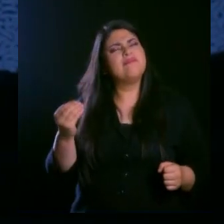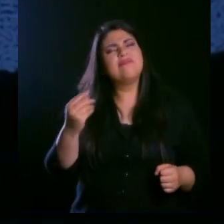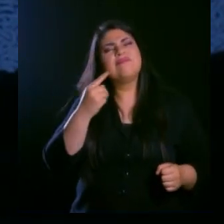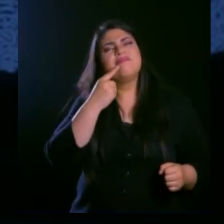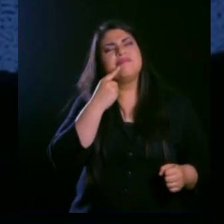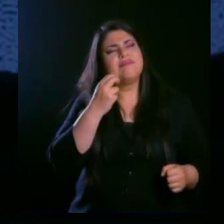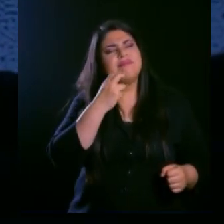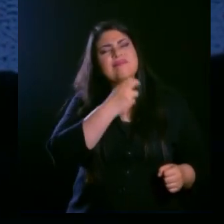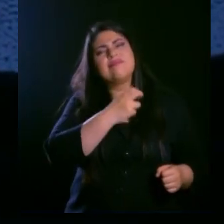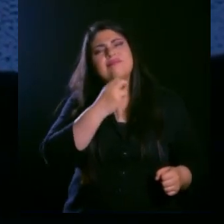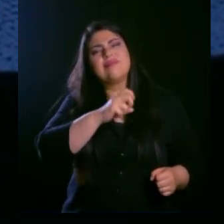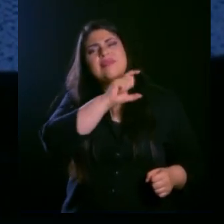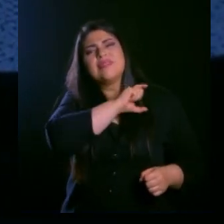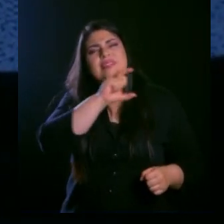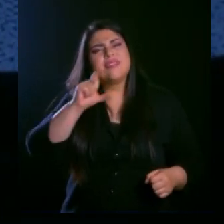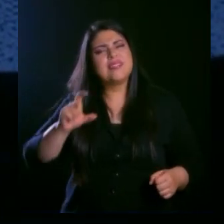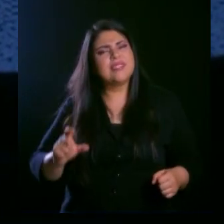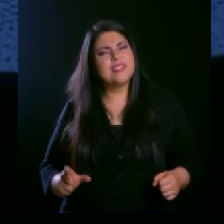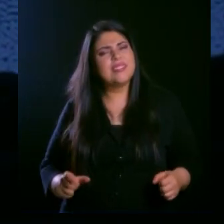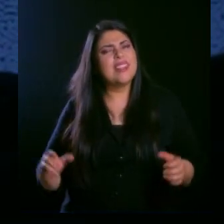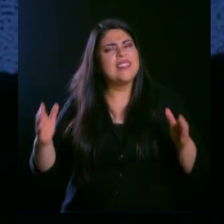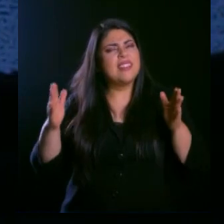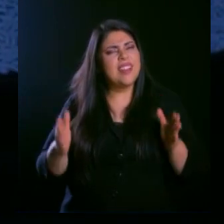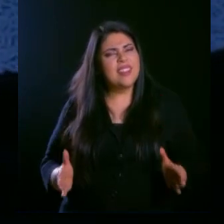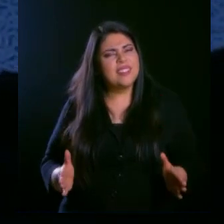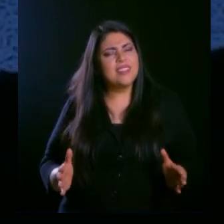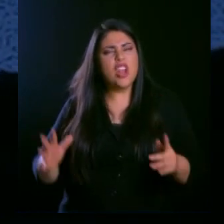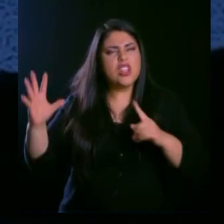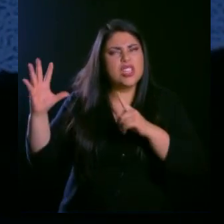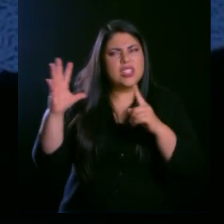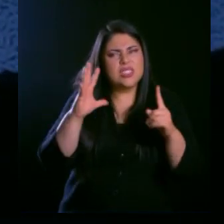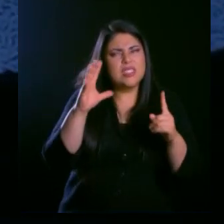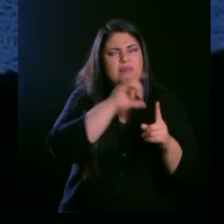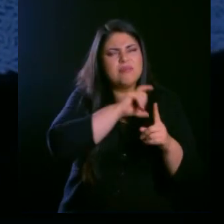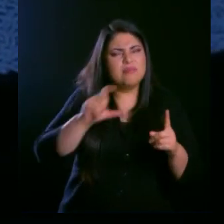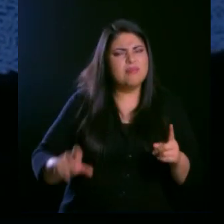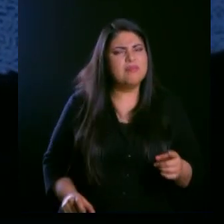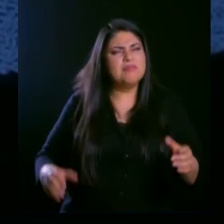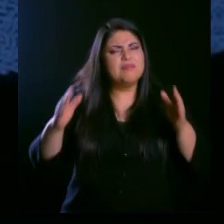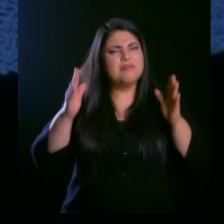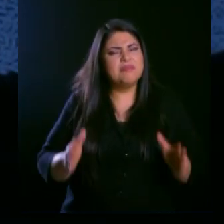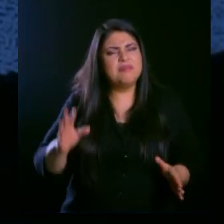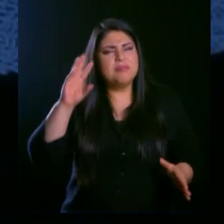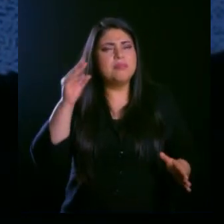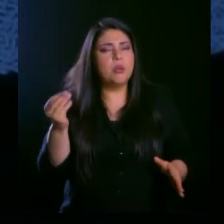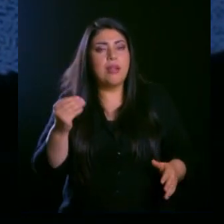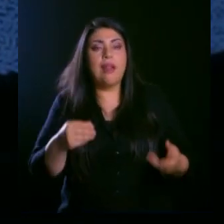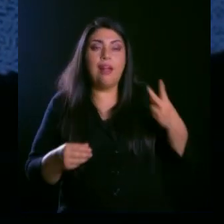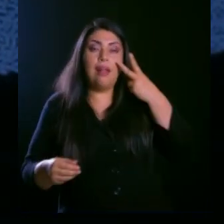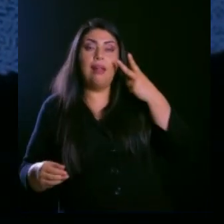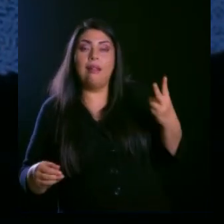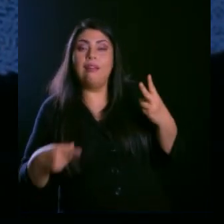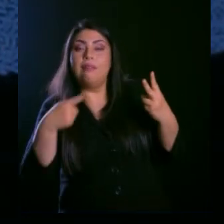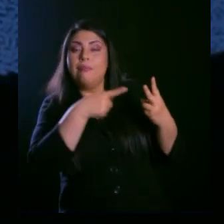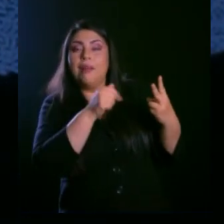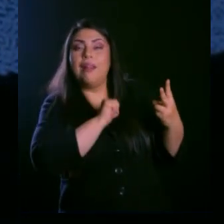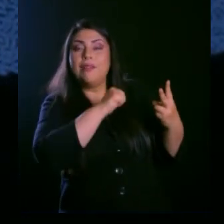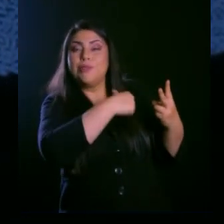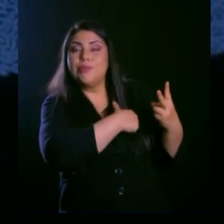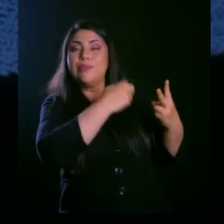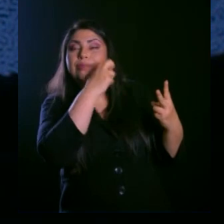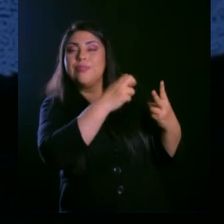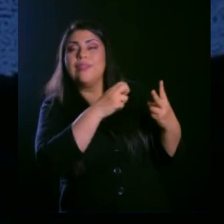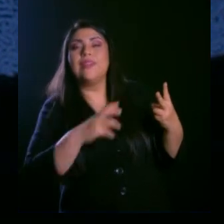cristianos, cristianos a los discípulos? ¿Por qué ya le llamaban? Porque veían, podían observar su comportamiento, se